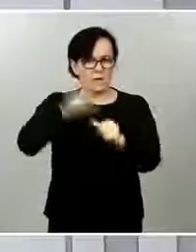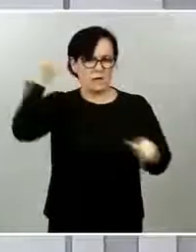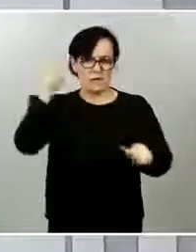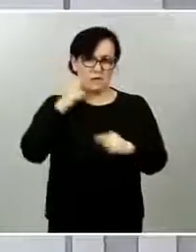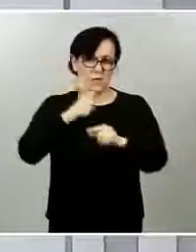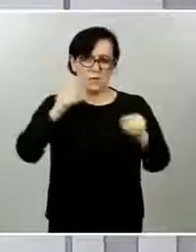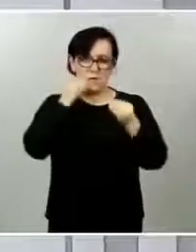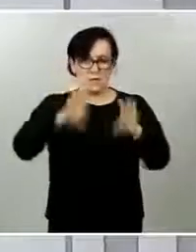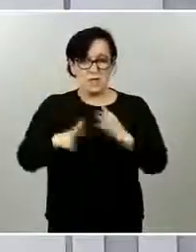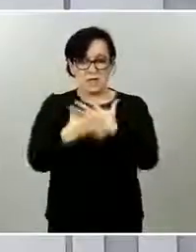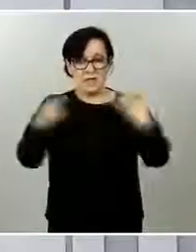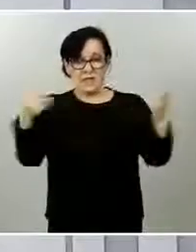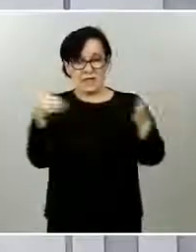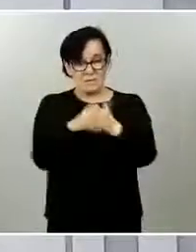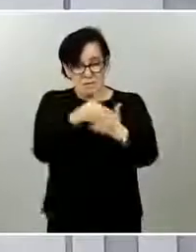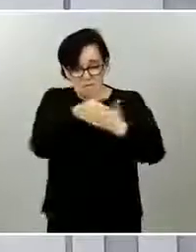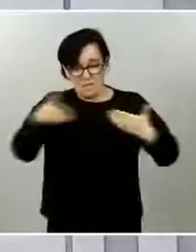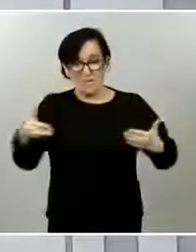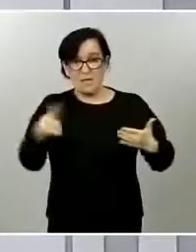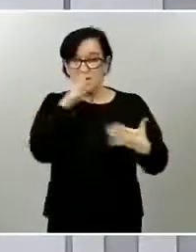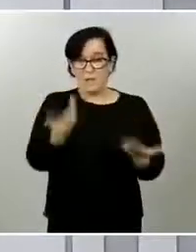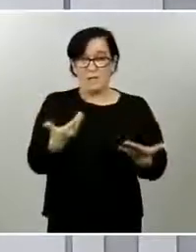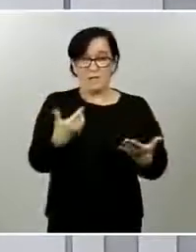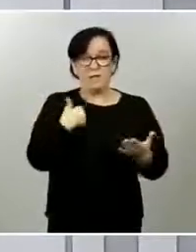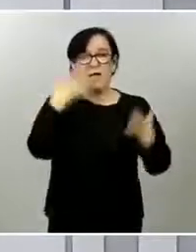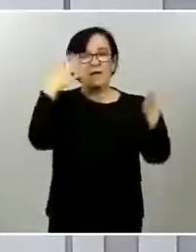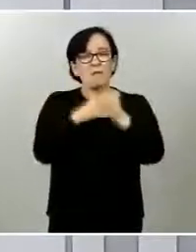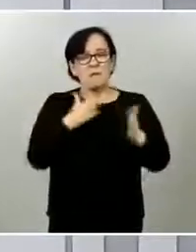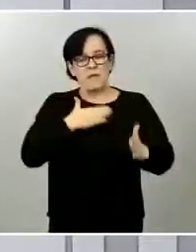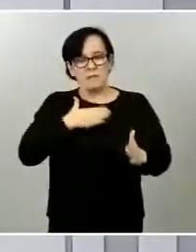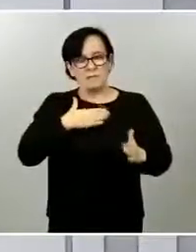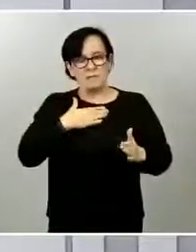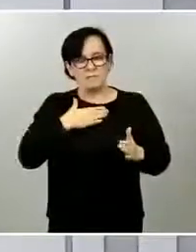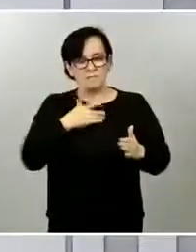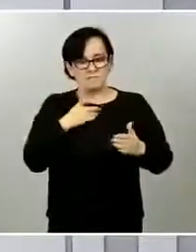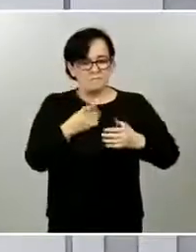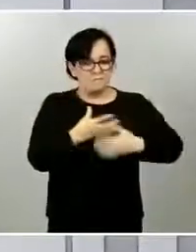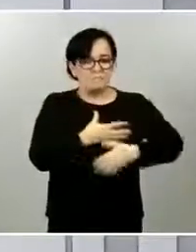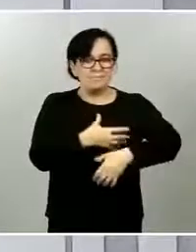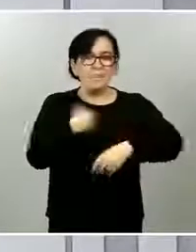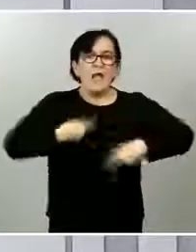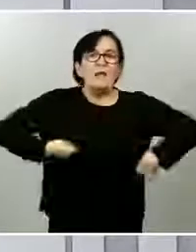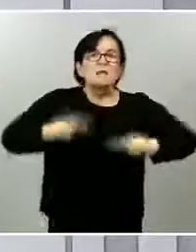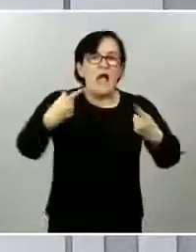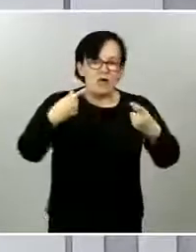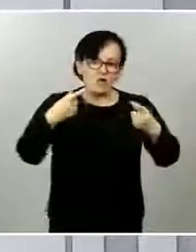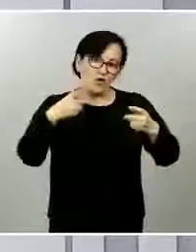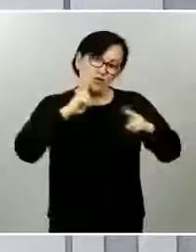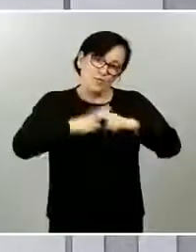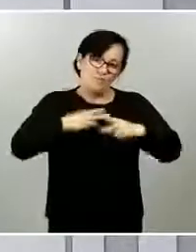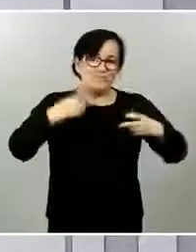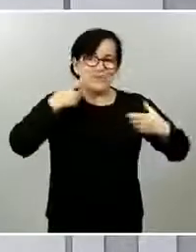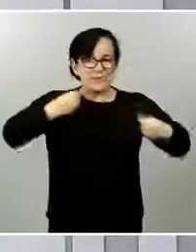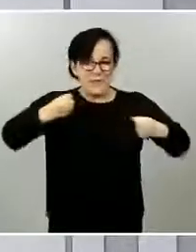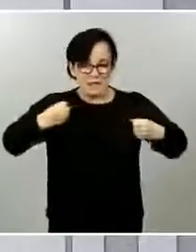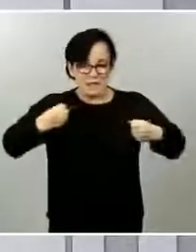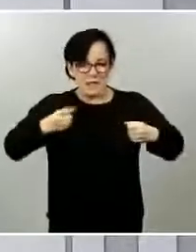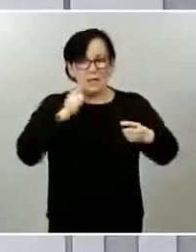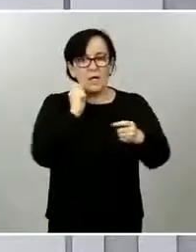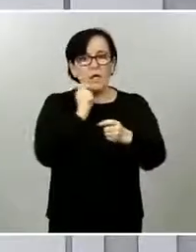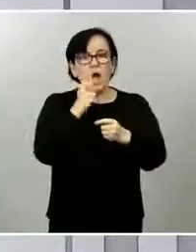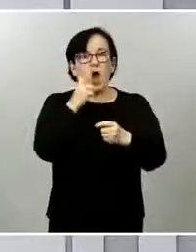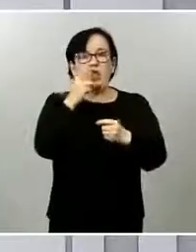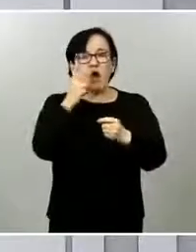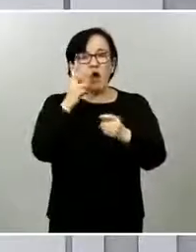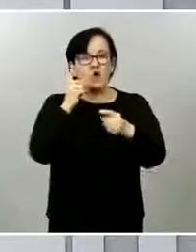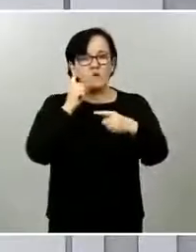.887 millones, que es la mayor cifra de su historia. Los 16.000 millones se van